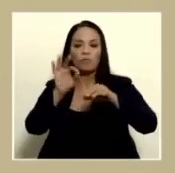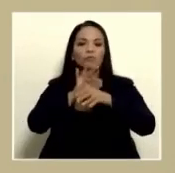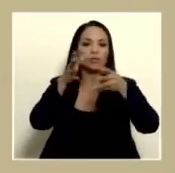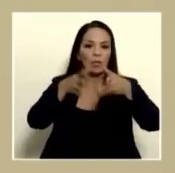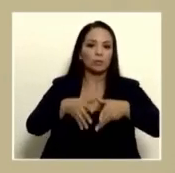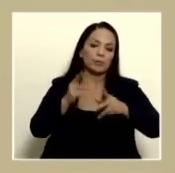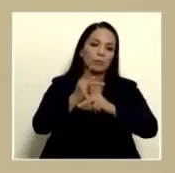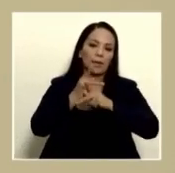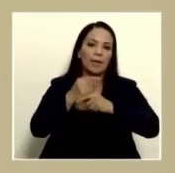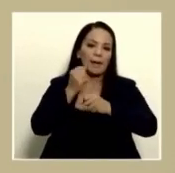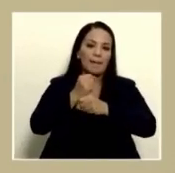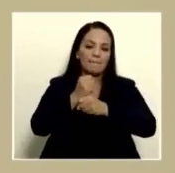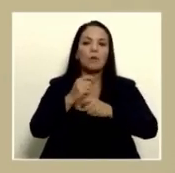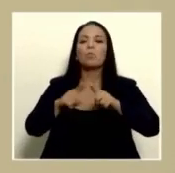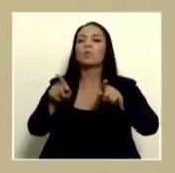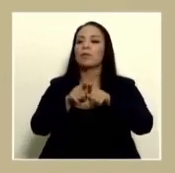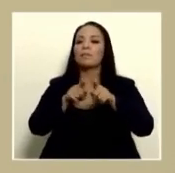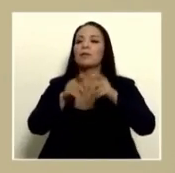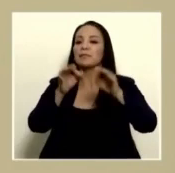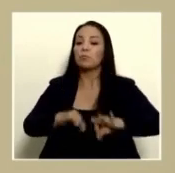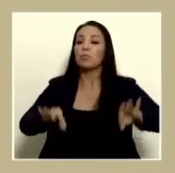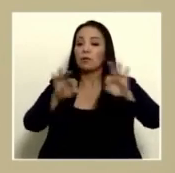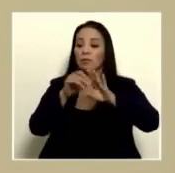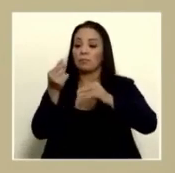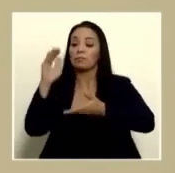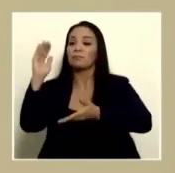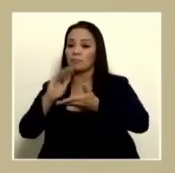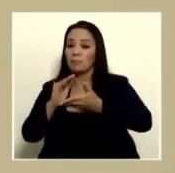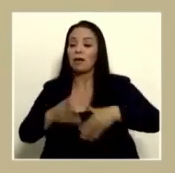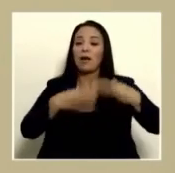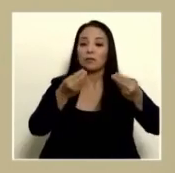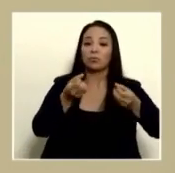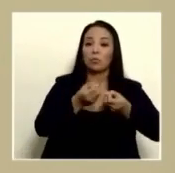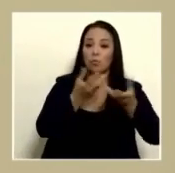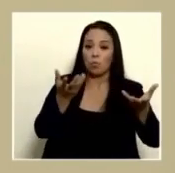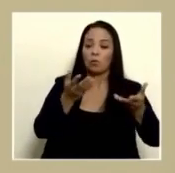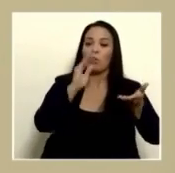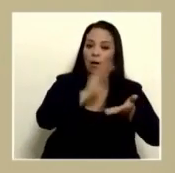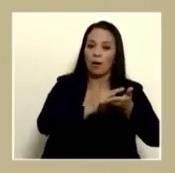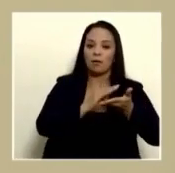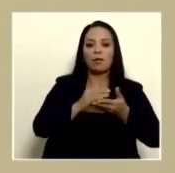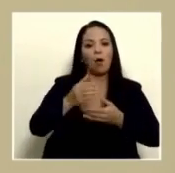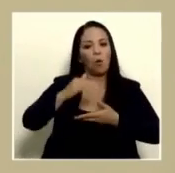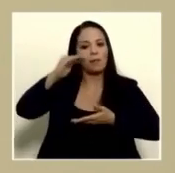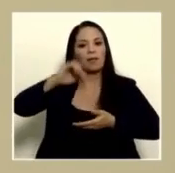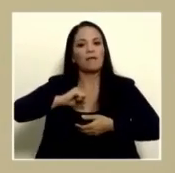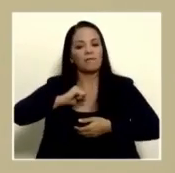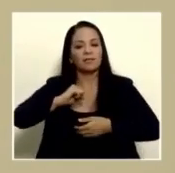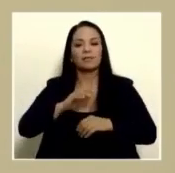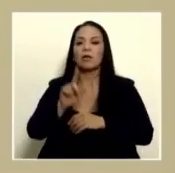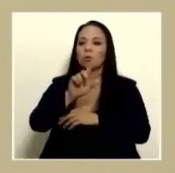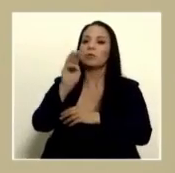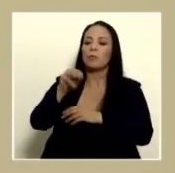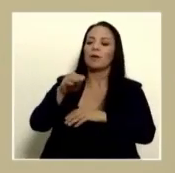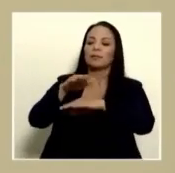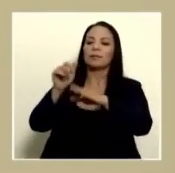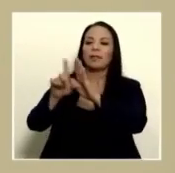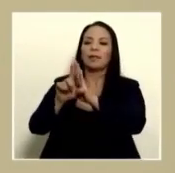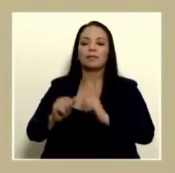el empleo pero lo importante es bajar costos bajar gasto público y aumentar la eficiencia lunes o martes convocamos la ley